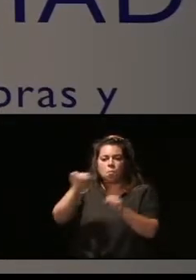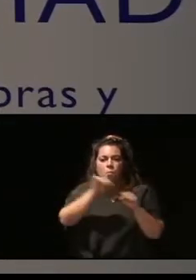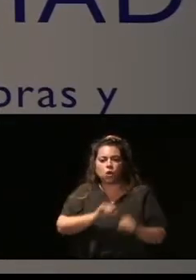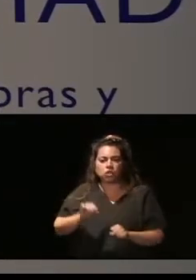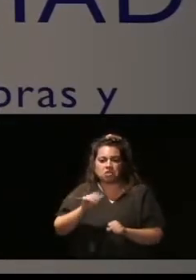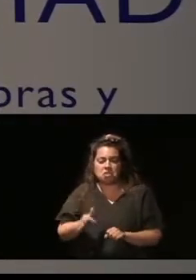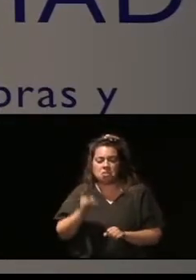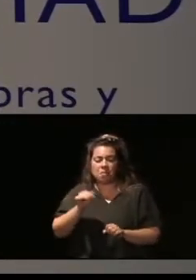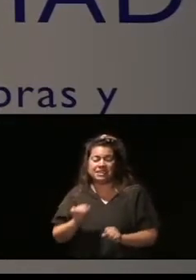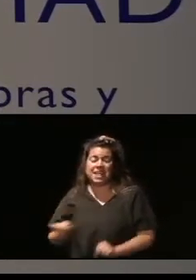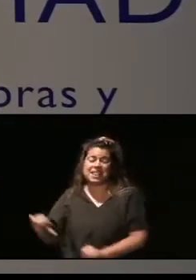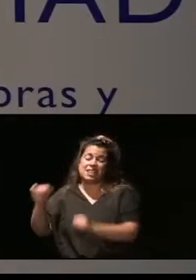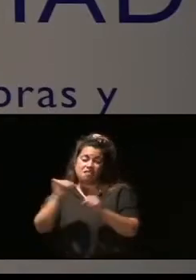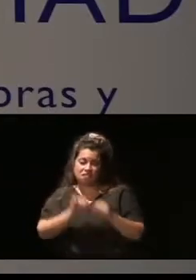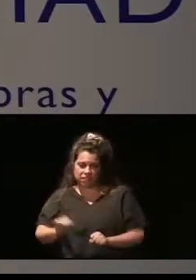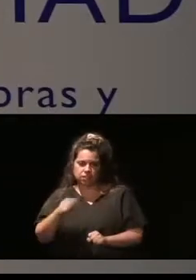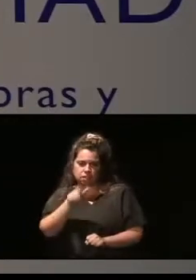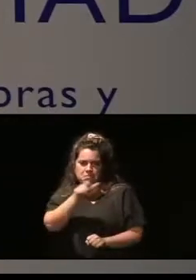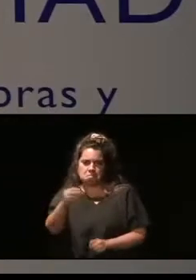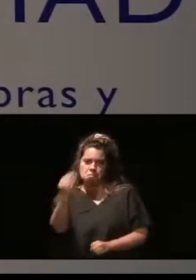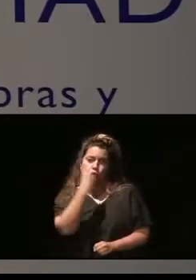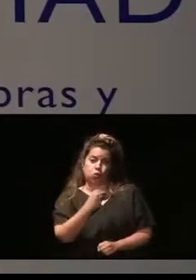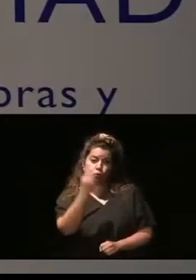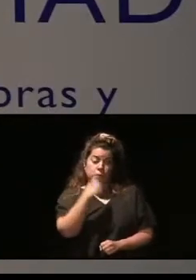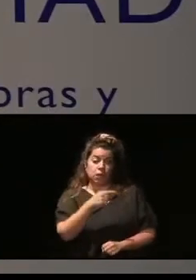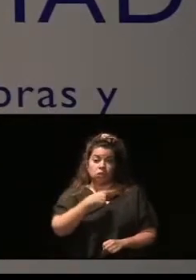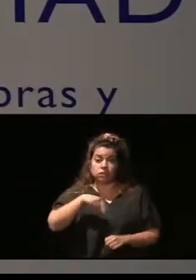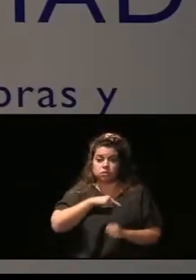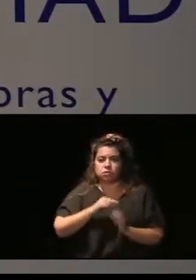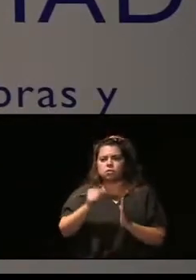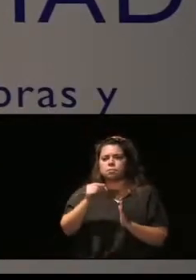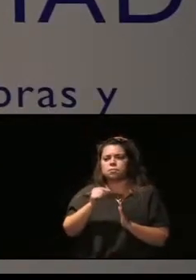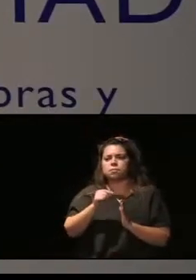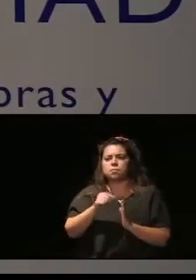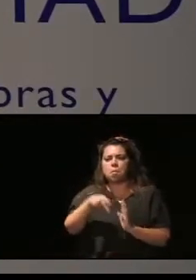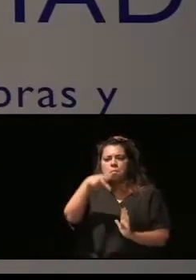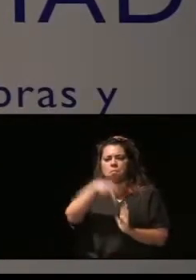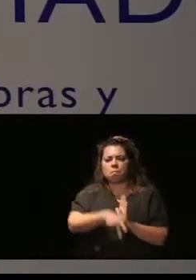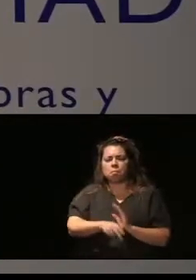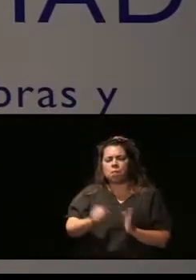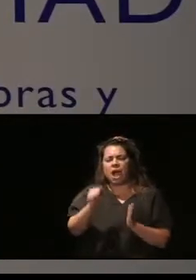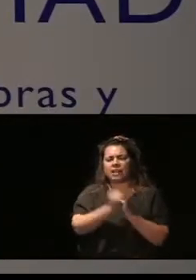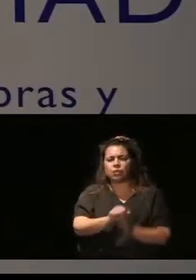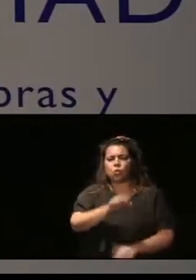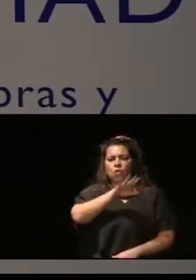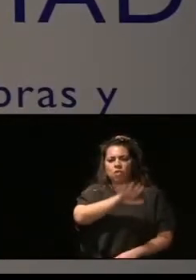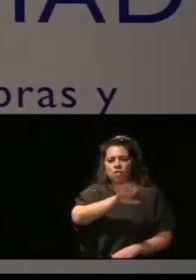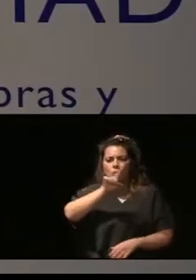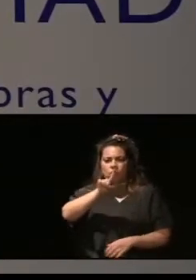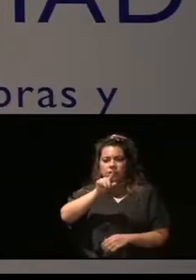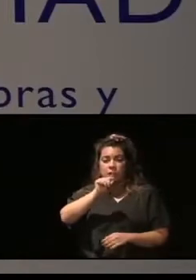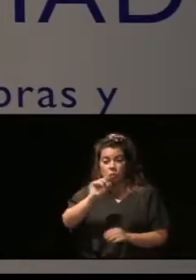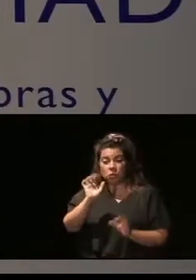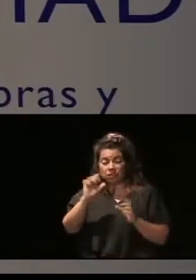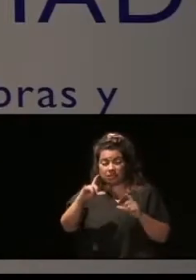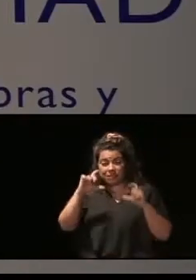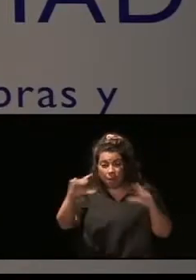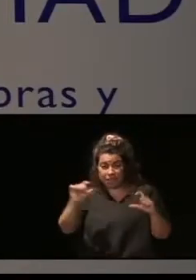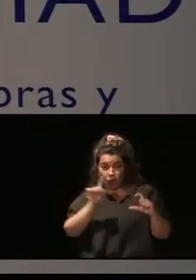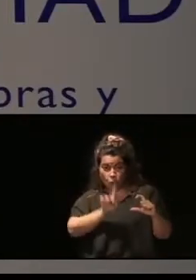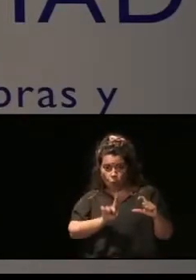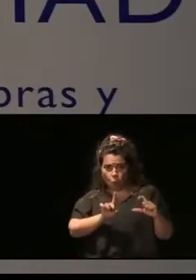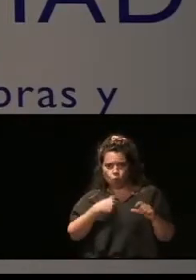consumidoras. Cumplimos así el mandato constitucional del artículo 51, apartado 1 de la